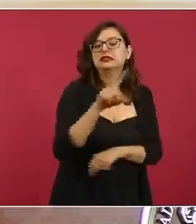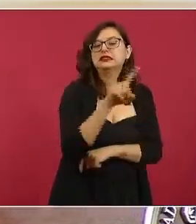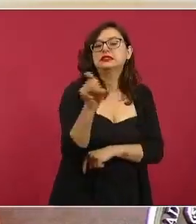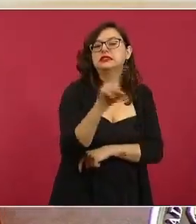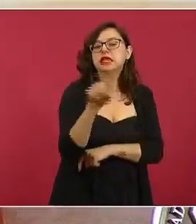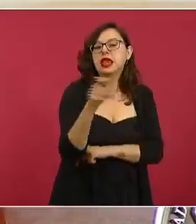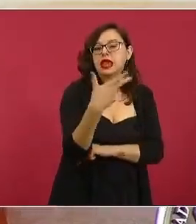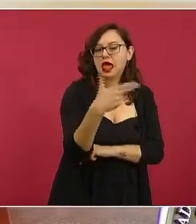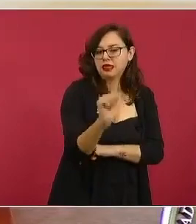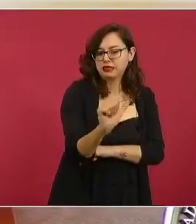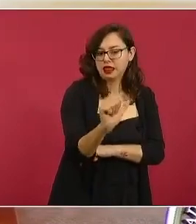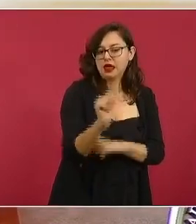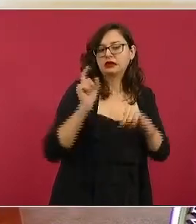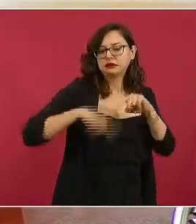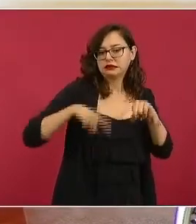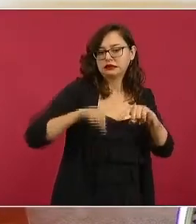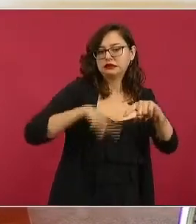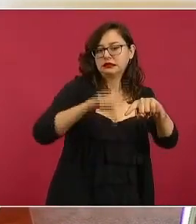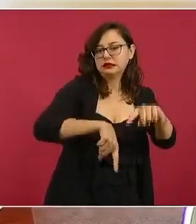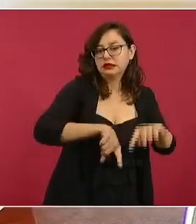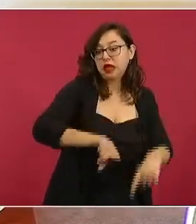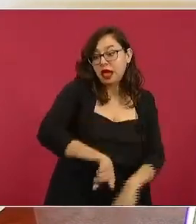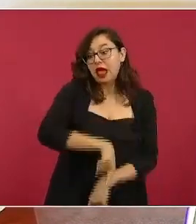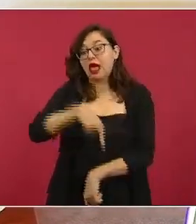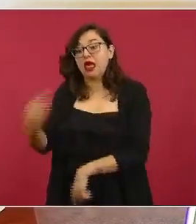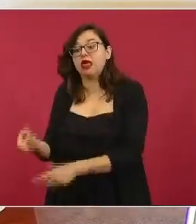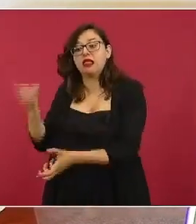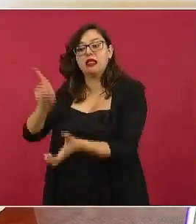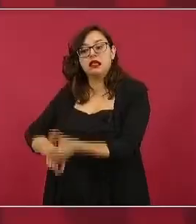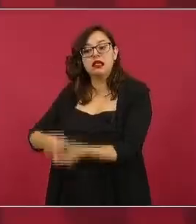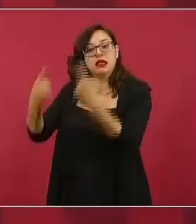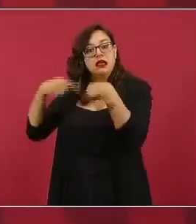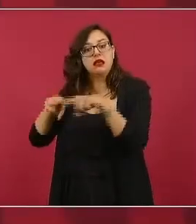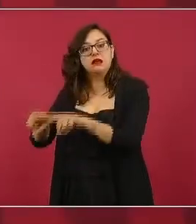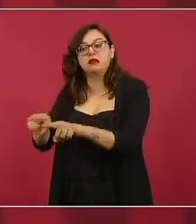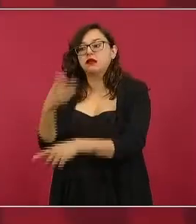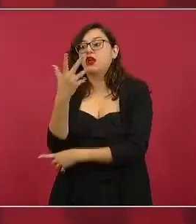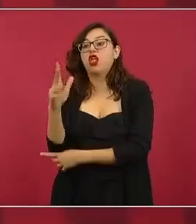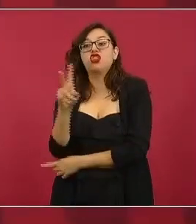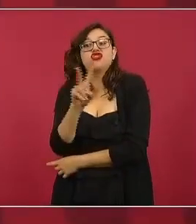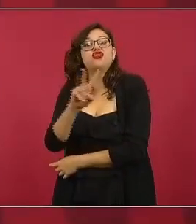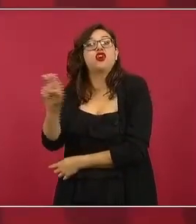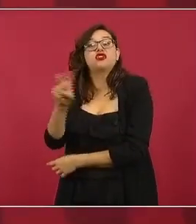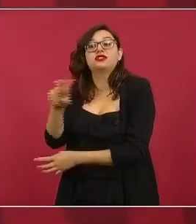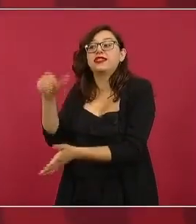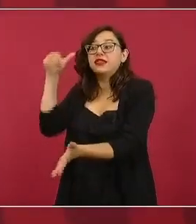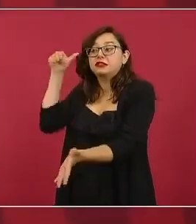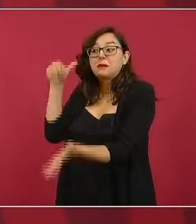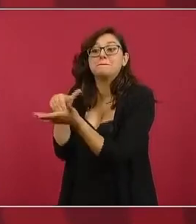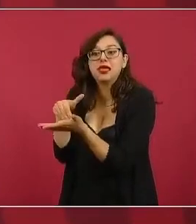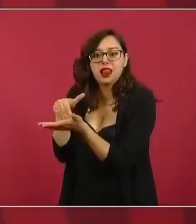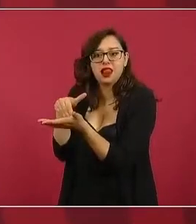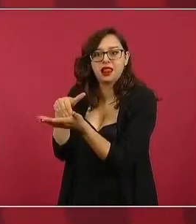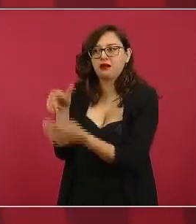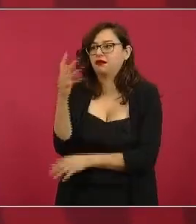que estamos reforestando más tres parques